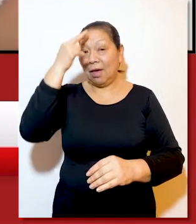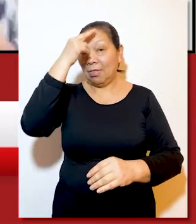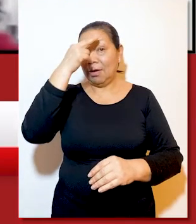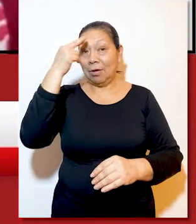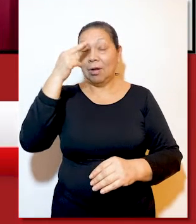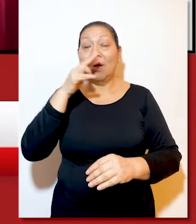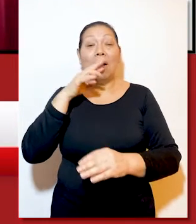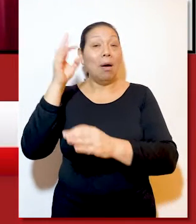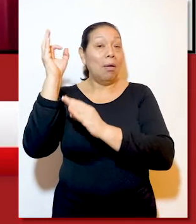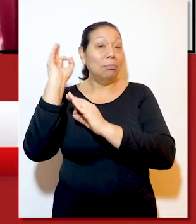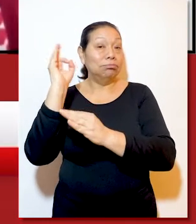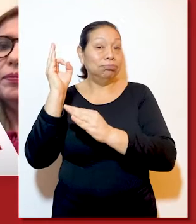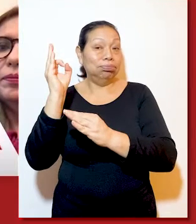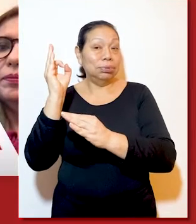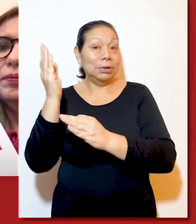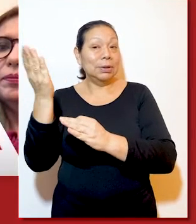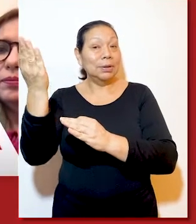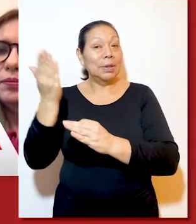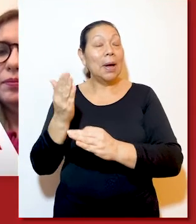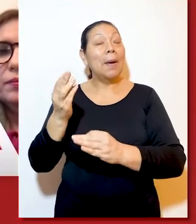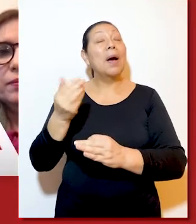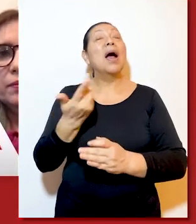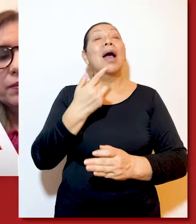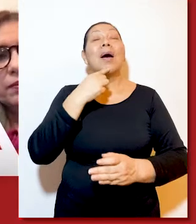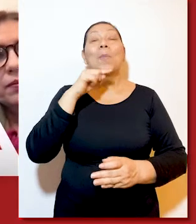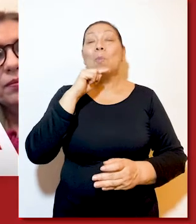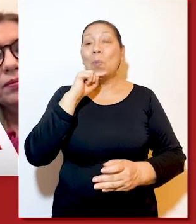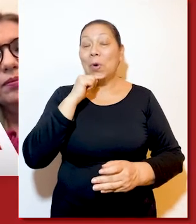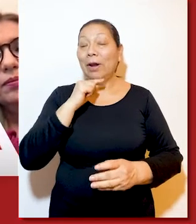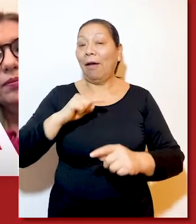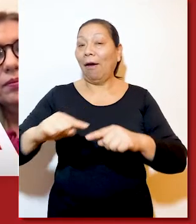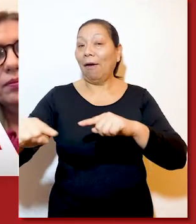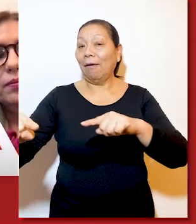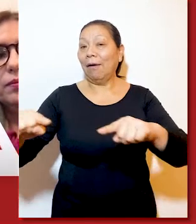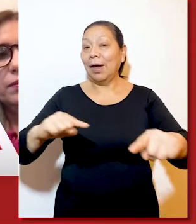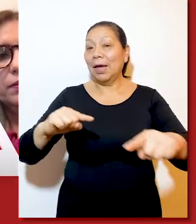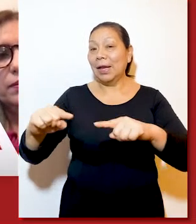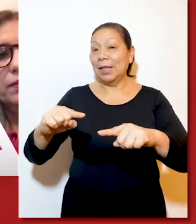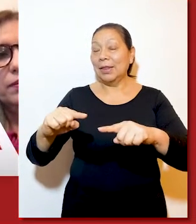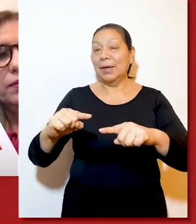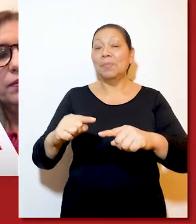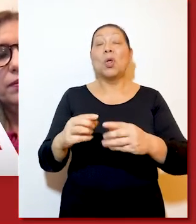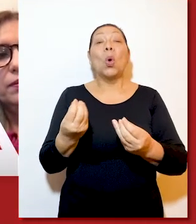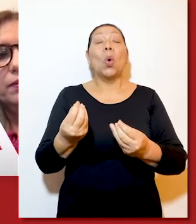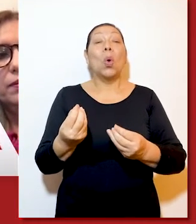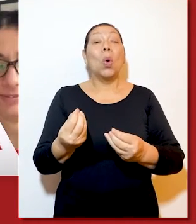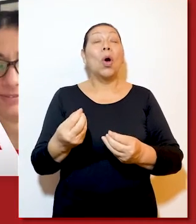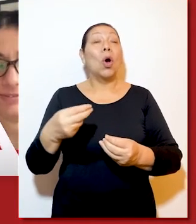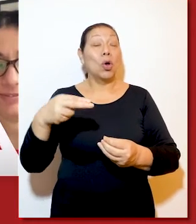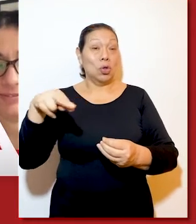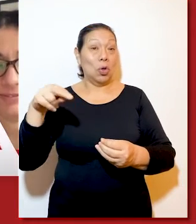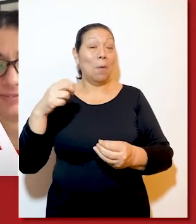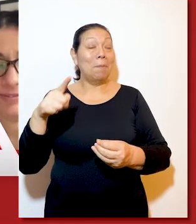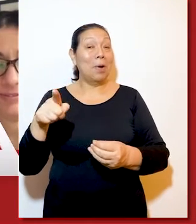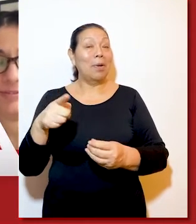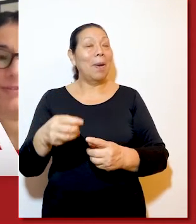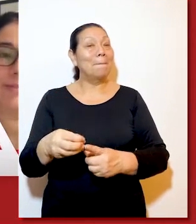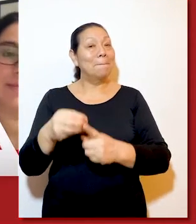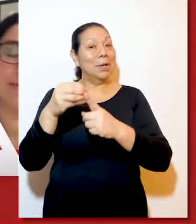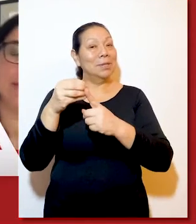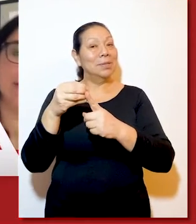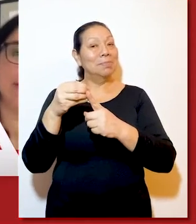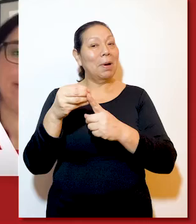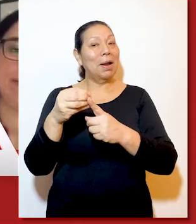Católica del Perú, fue la expositora, y tuvo como panelistas a Mariela García, gerenta general de Ferricorp, Hugo Ñopo,